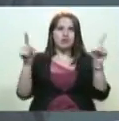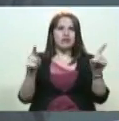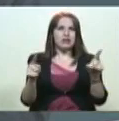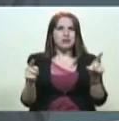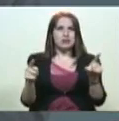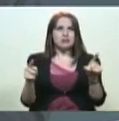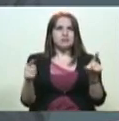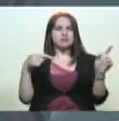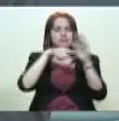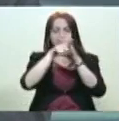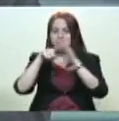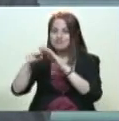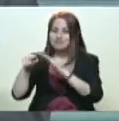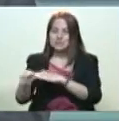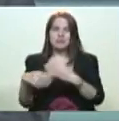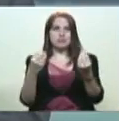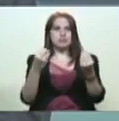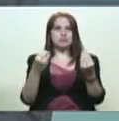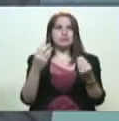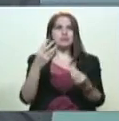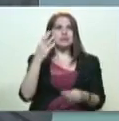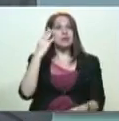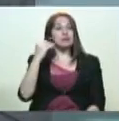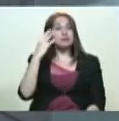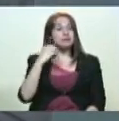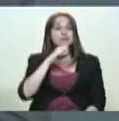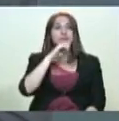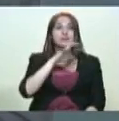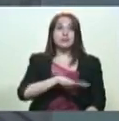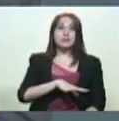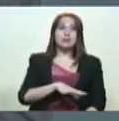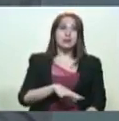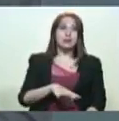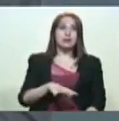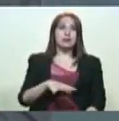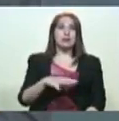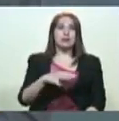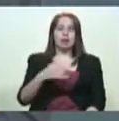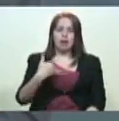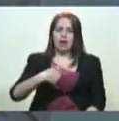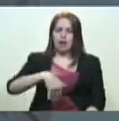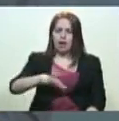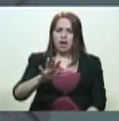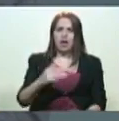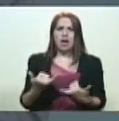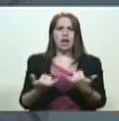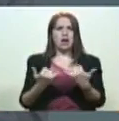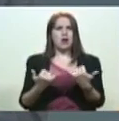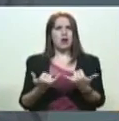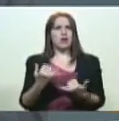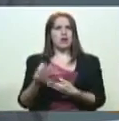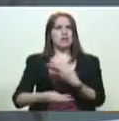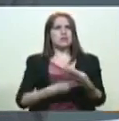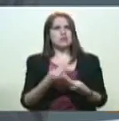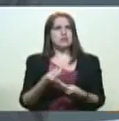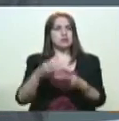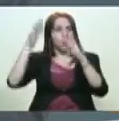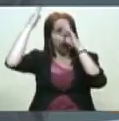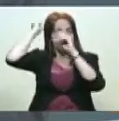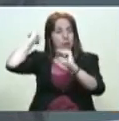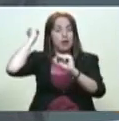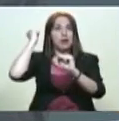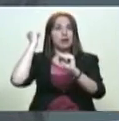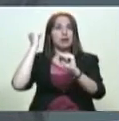estas, digamos, pequeñas anécdotas. Recientemente, por cierto, se dio una reunión allí, en ese mismo país, de